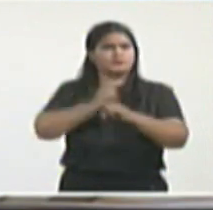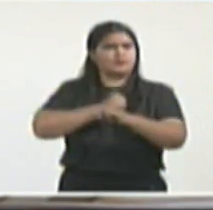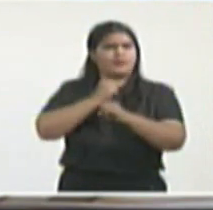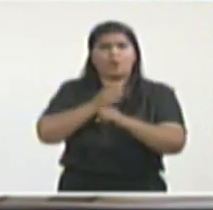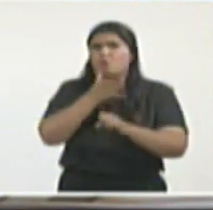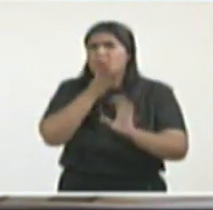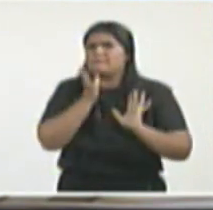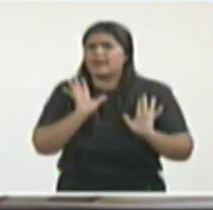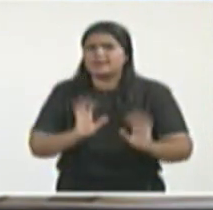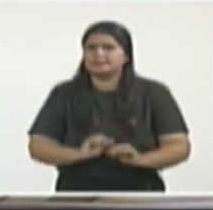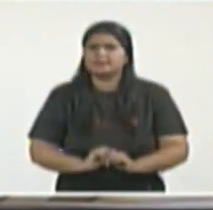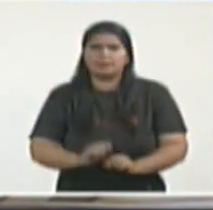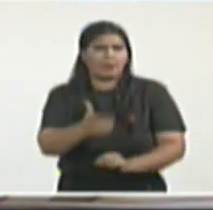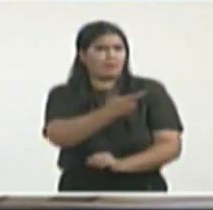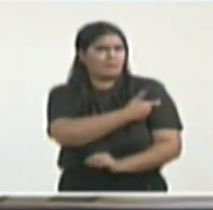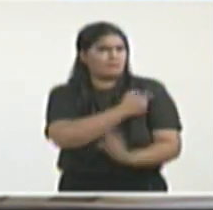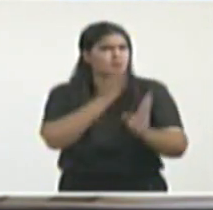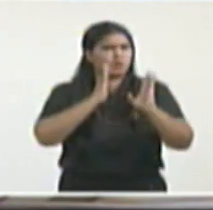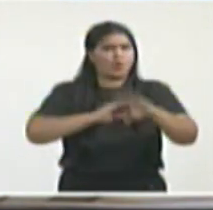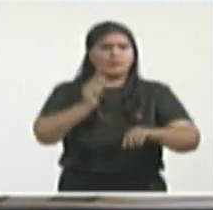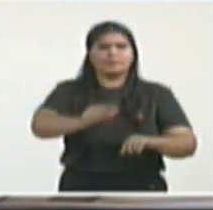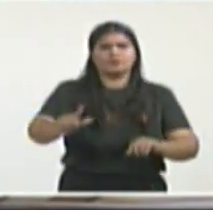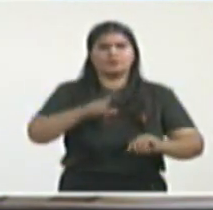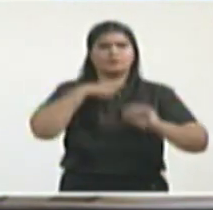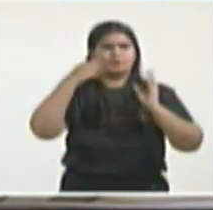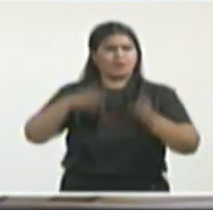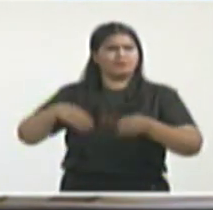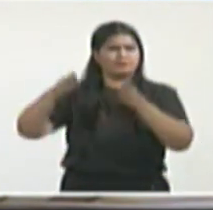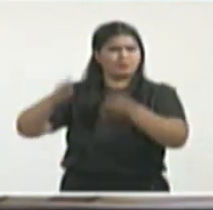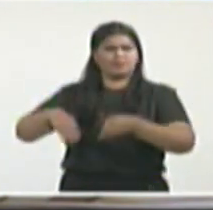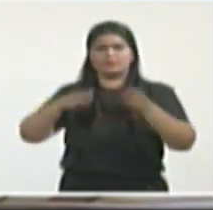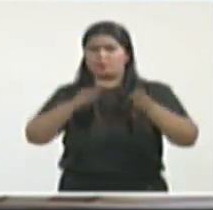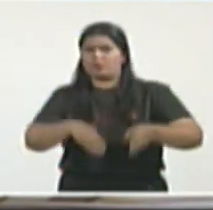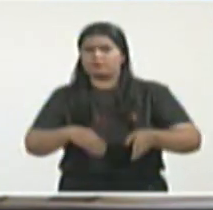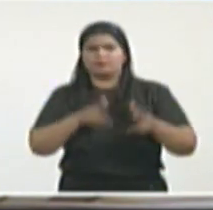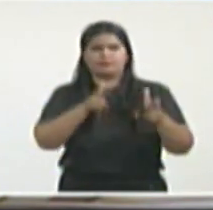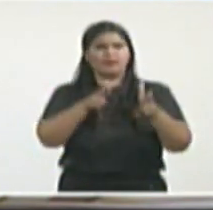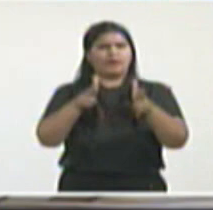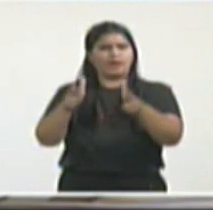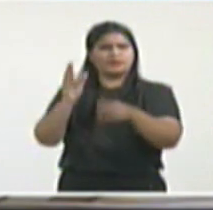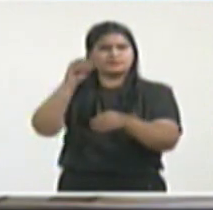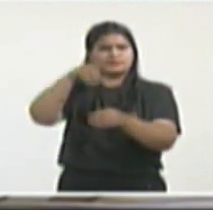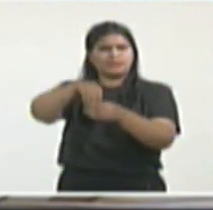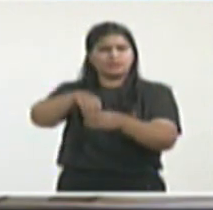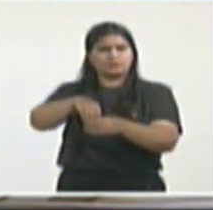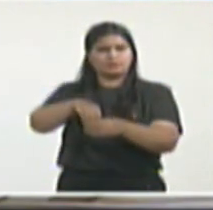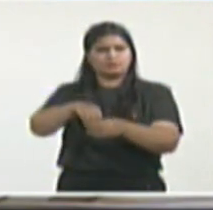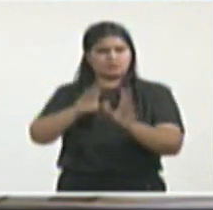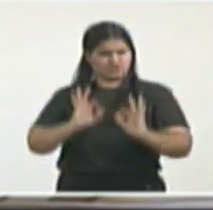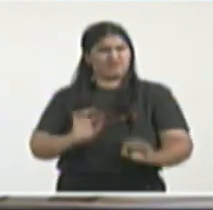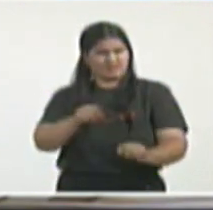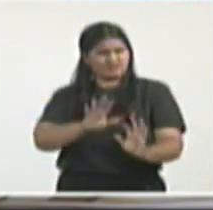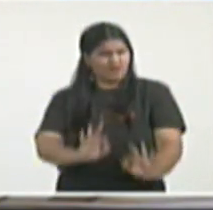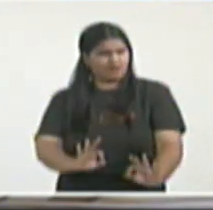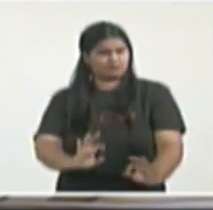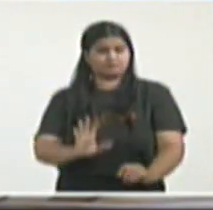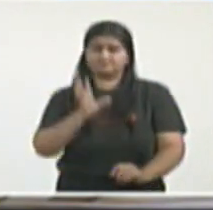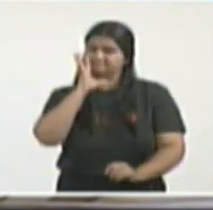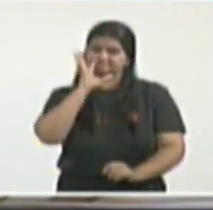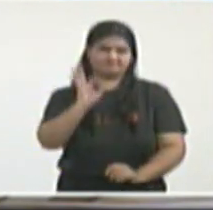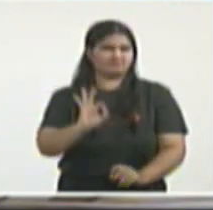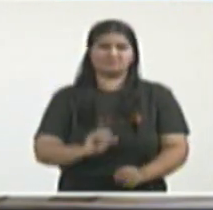que no hace mucho fue atacada a tiros sin que hasta hoy el gobierno norteamericano haya dicho una palabra.